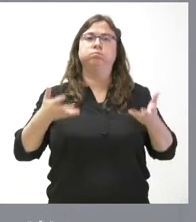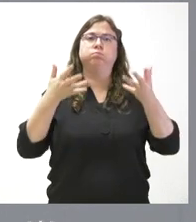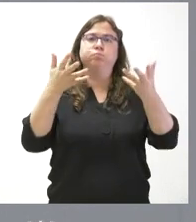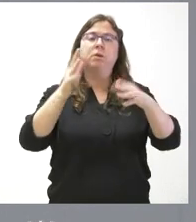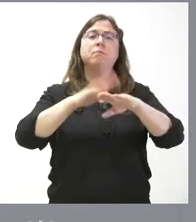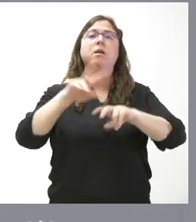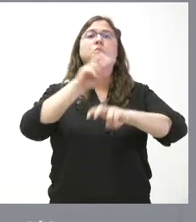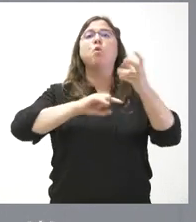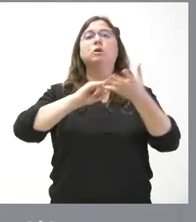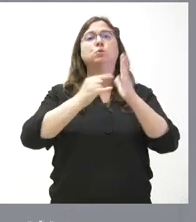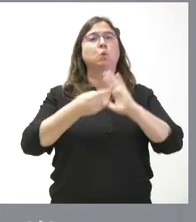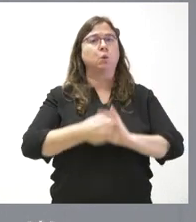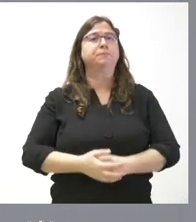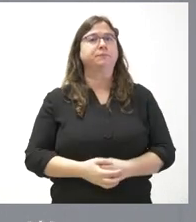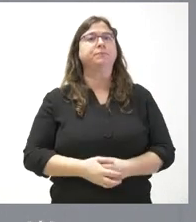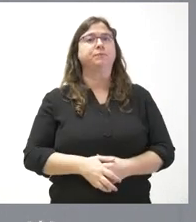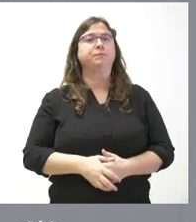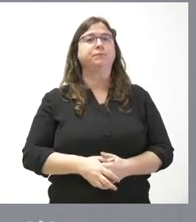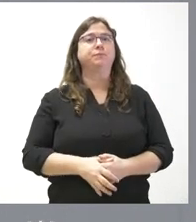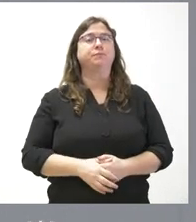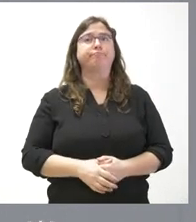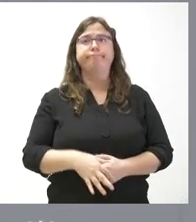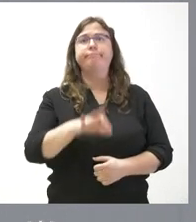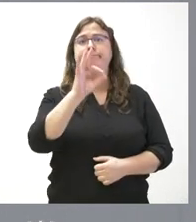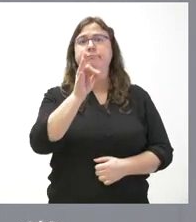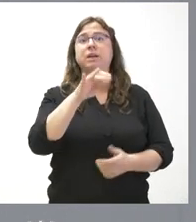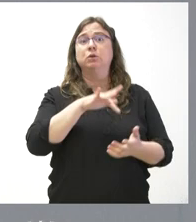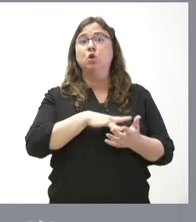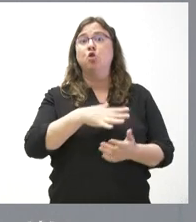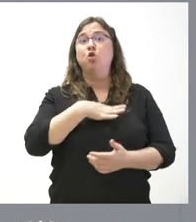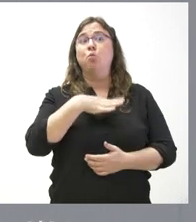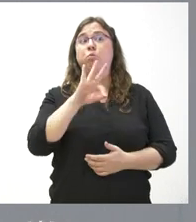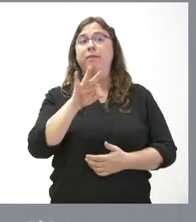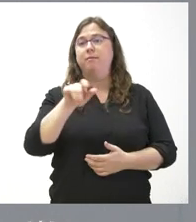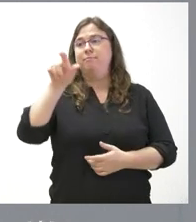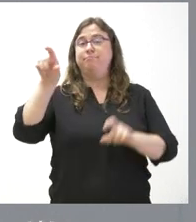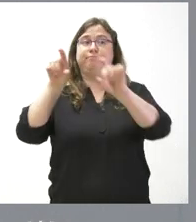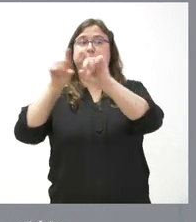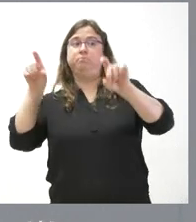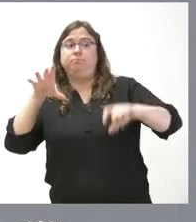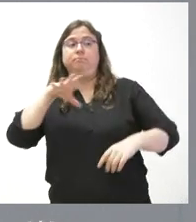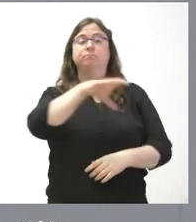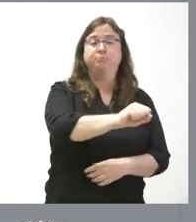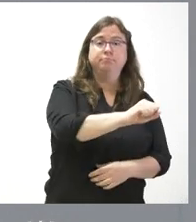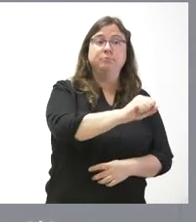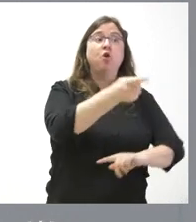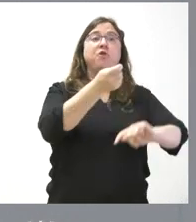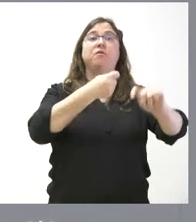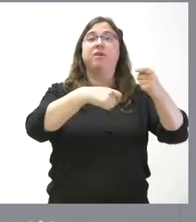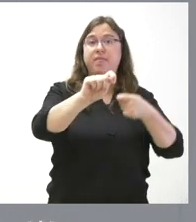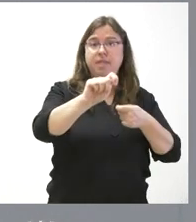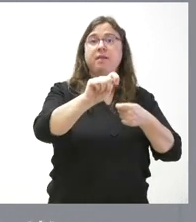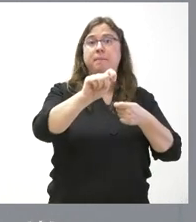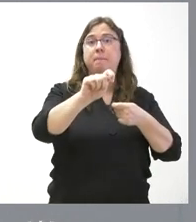solucionar. Naturalmente, que haya un posible inversor, el que se decida la venta también decida